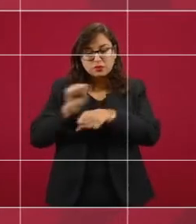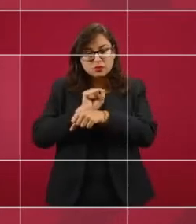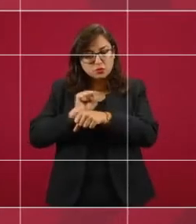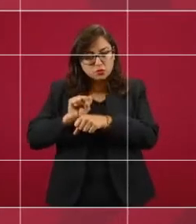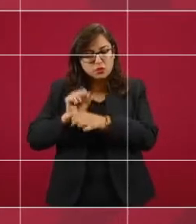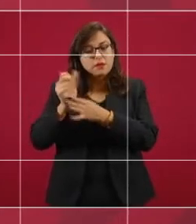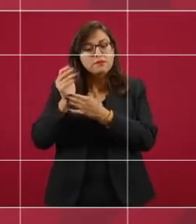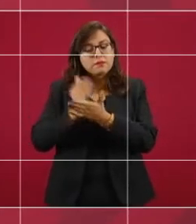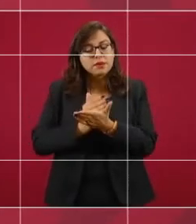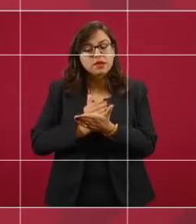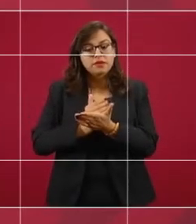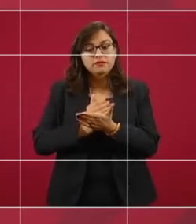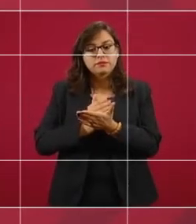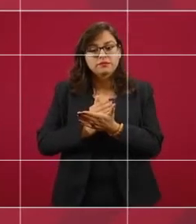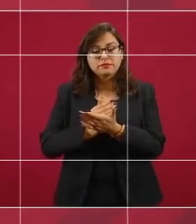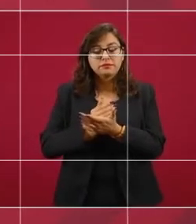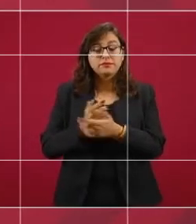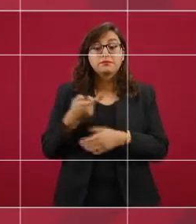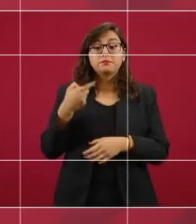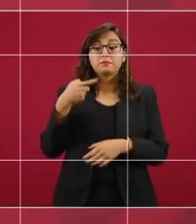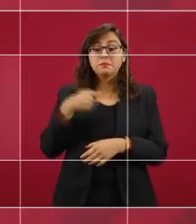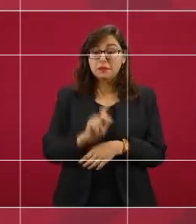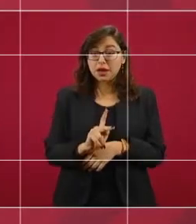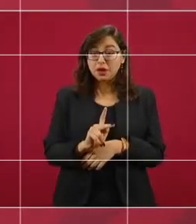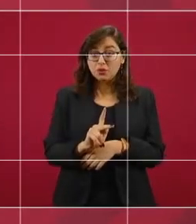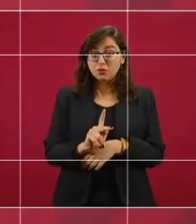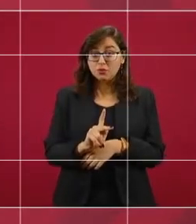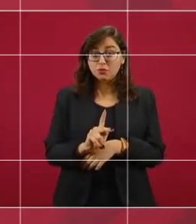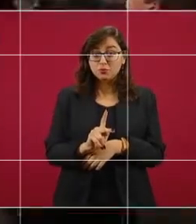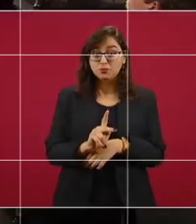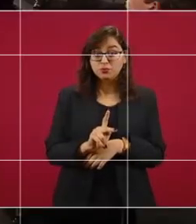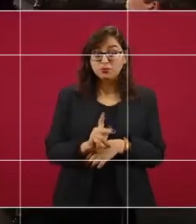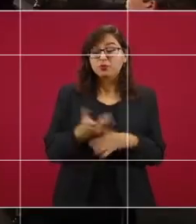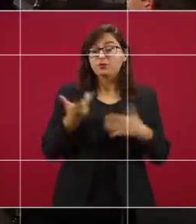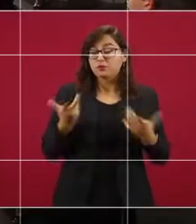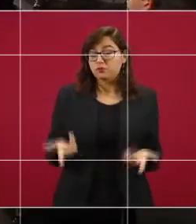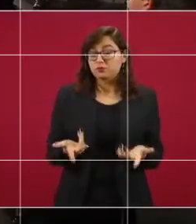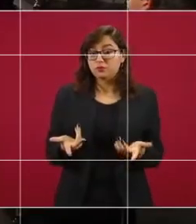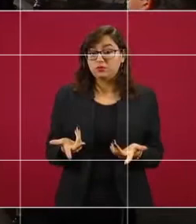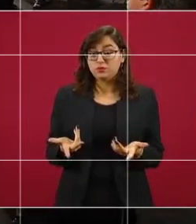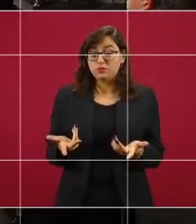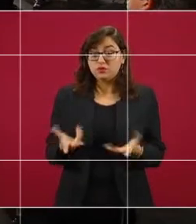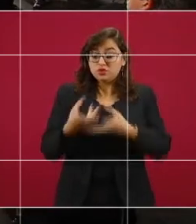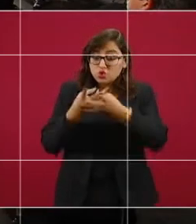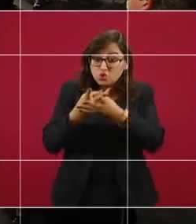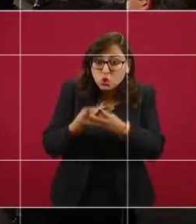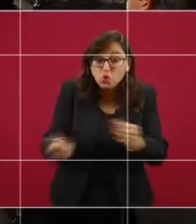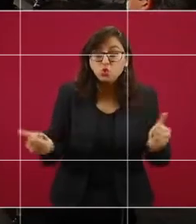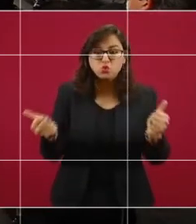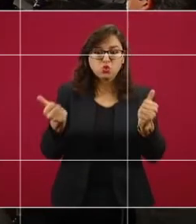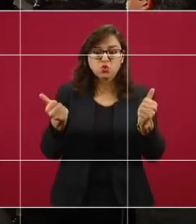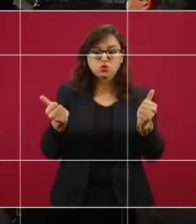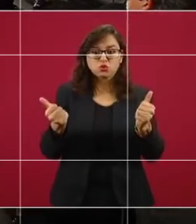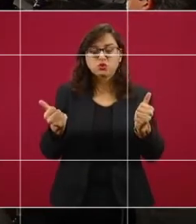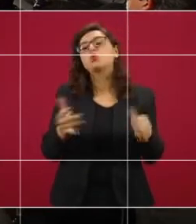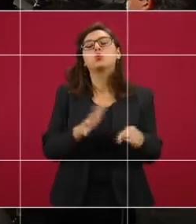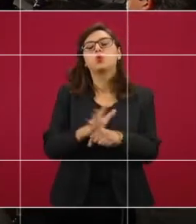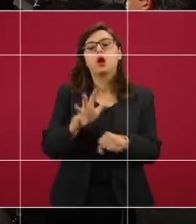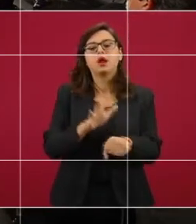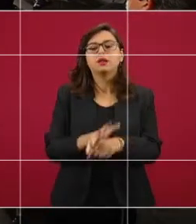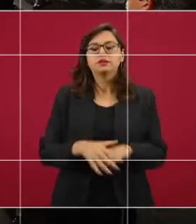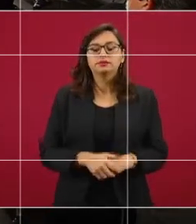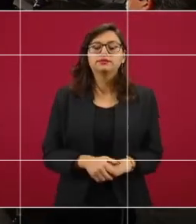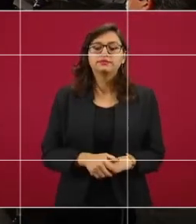La solución de fondo, que ese es el compromiso que hice, es tener